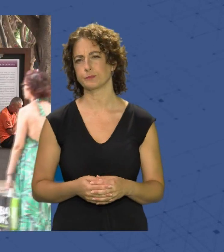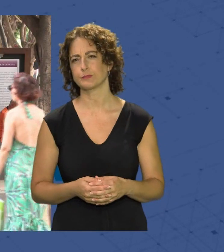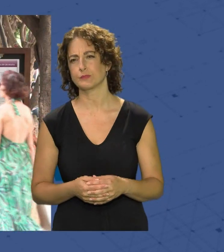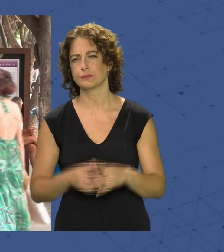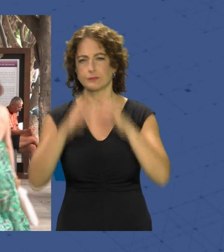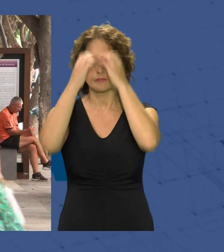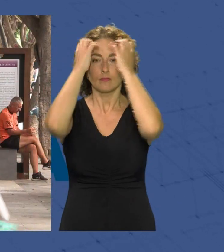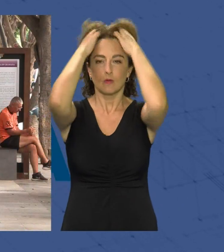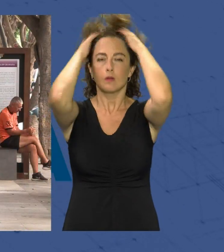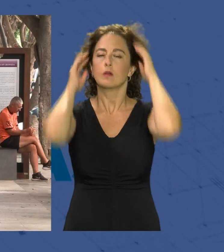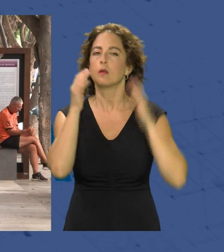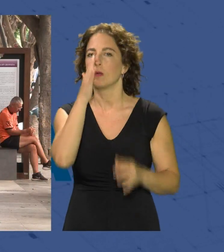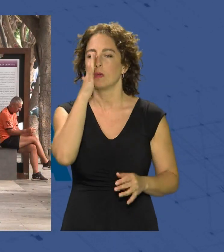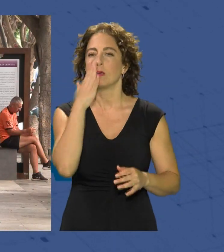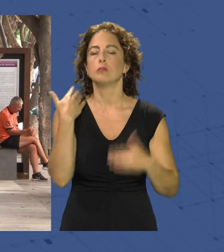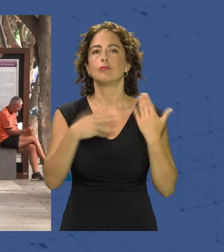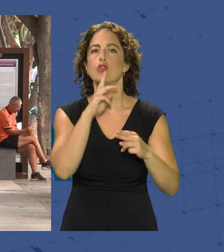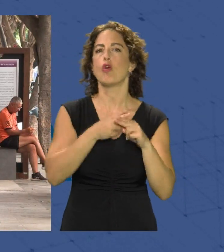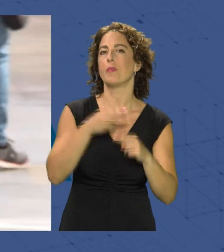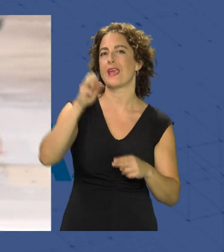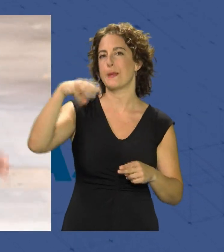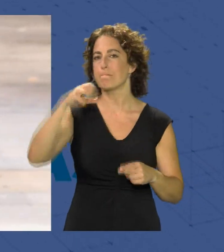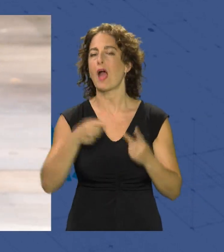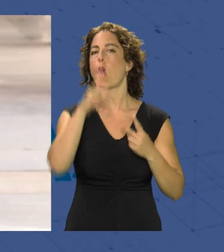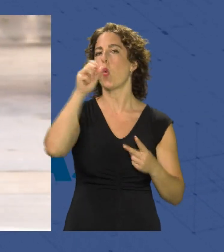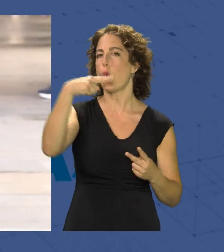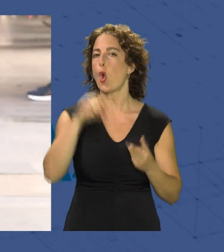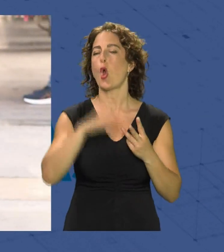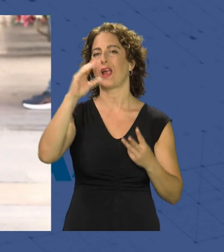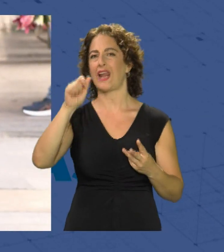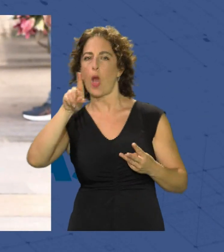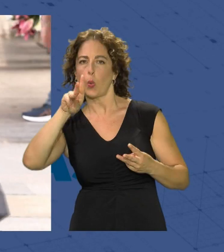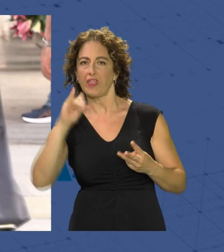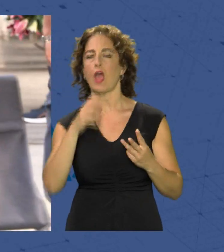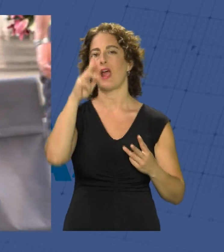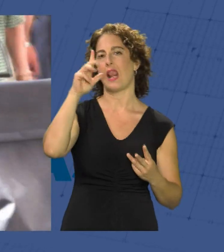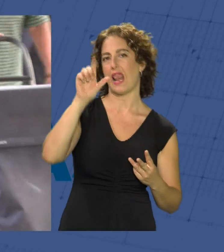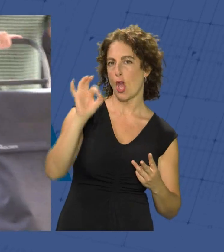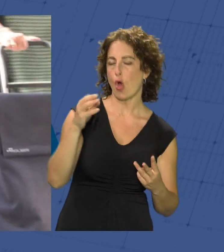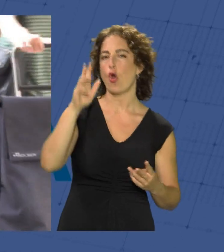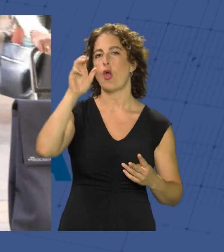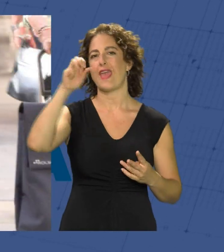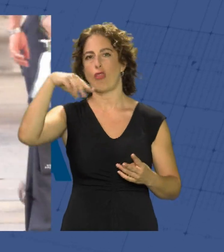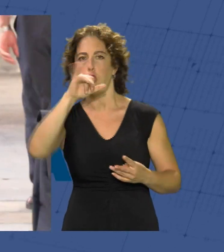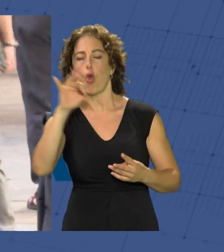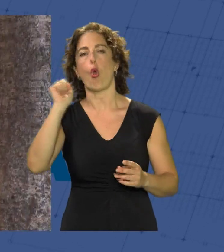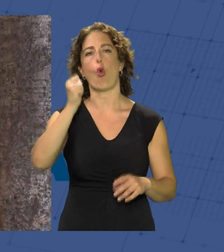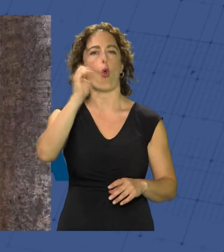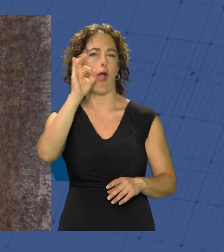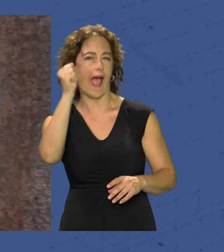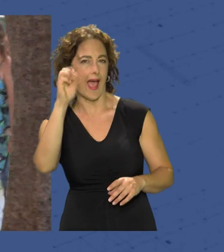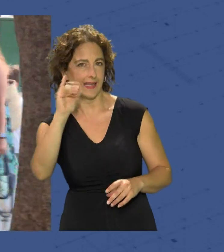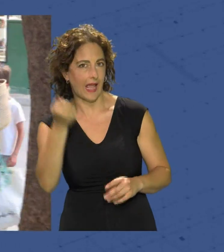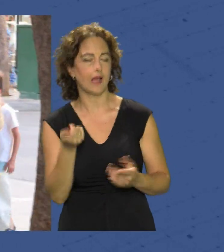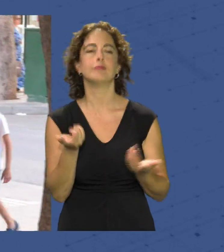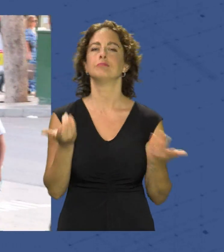a pesar de la pujanza de nombres como Emma Hugo Claudia Leo Enzo o incluso Aria los nombres más